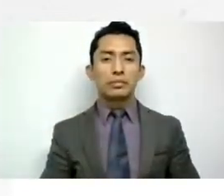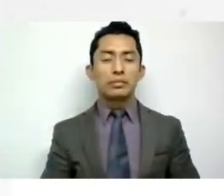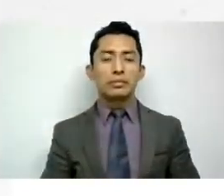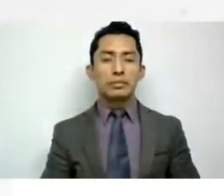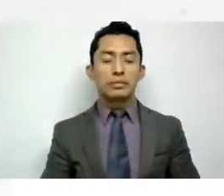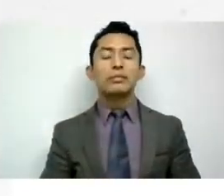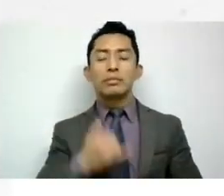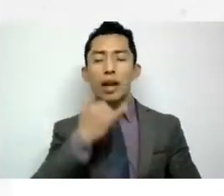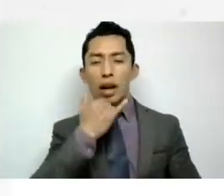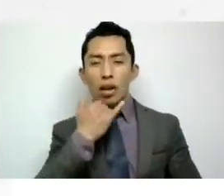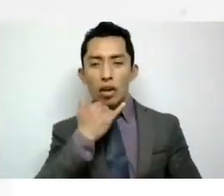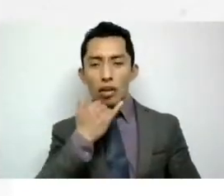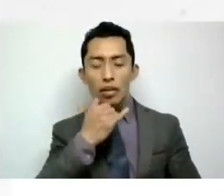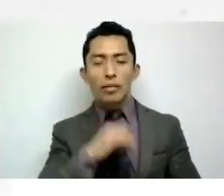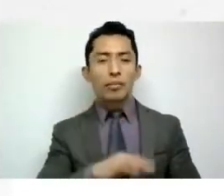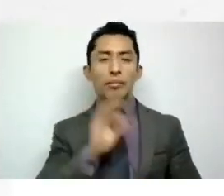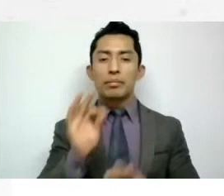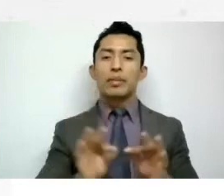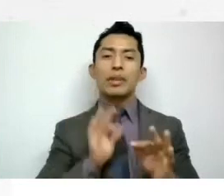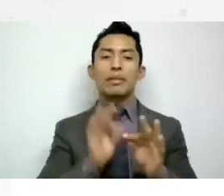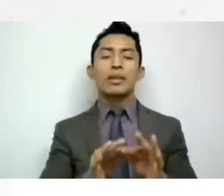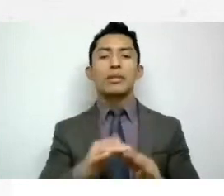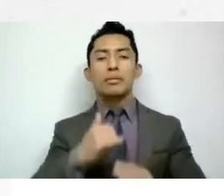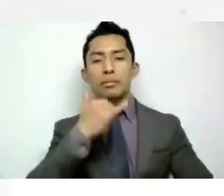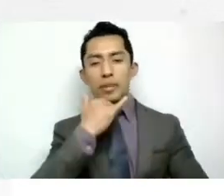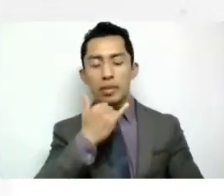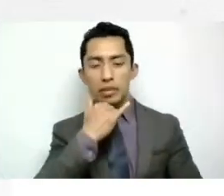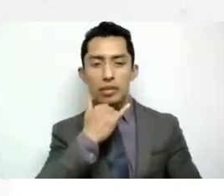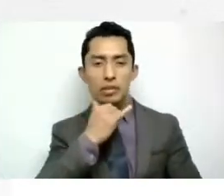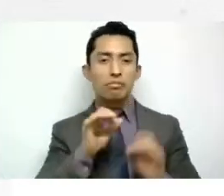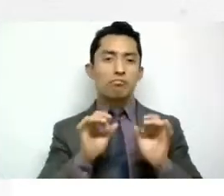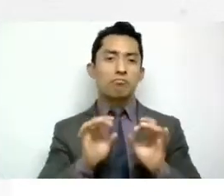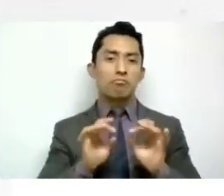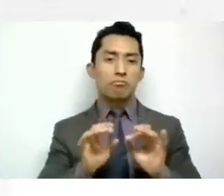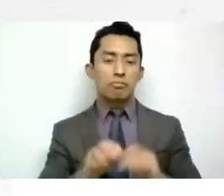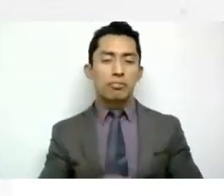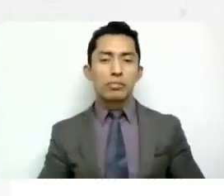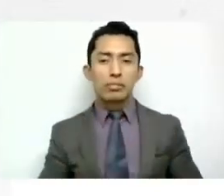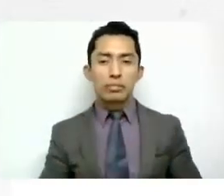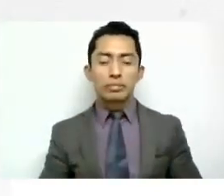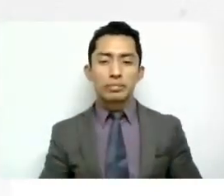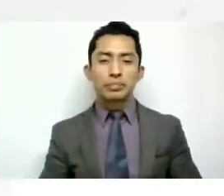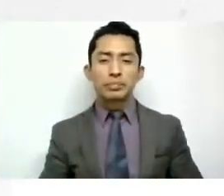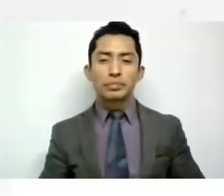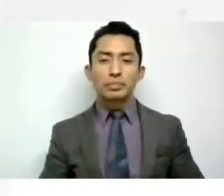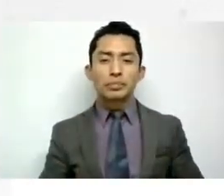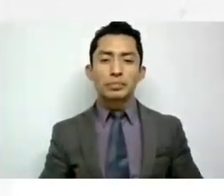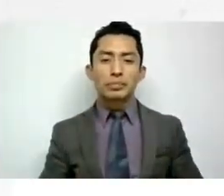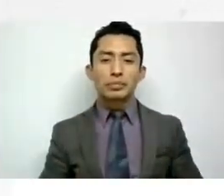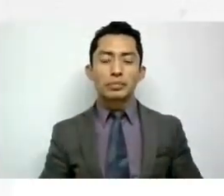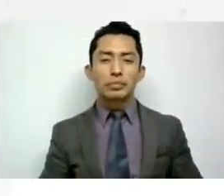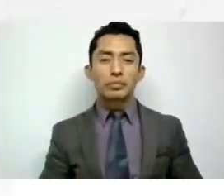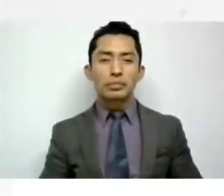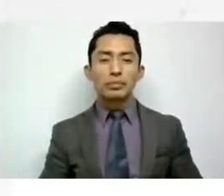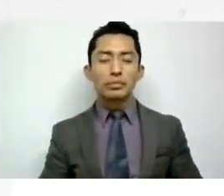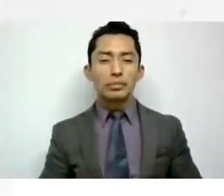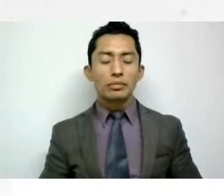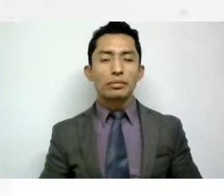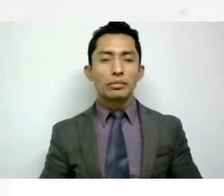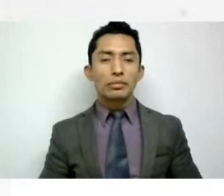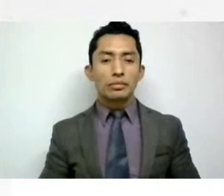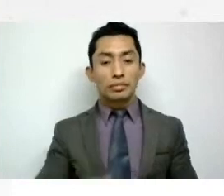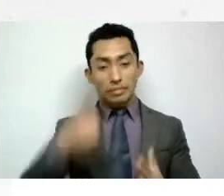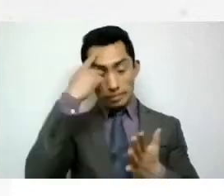ya, perfecto. Sí, perfecto, muy bien, perdón, creo que en esta, en este